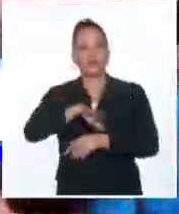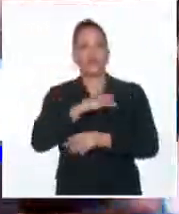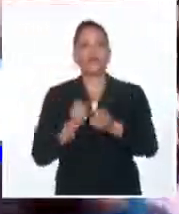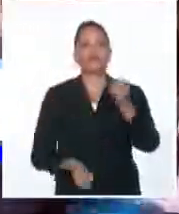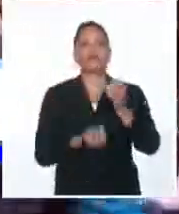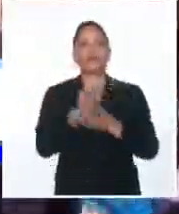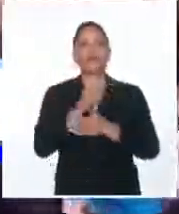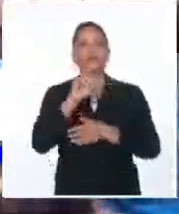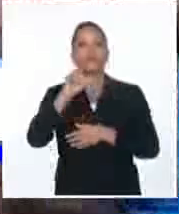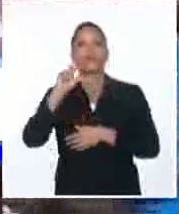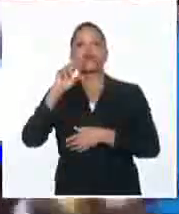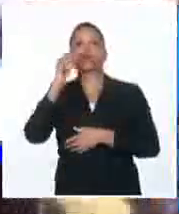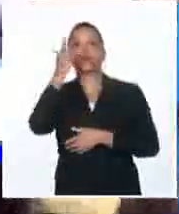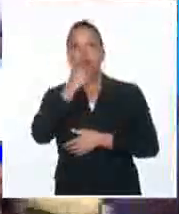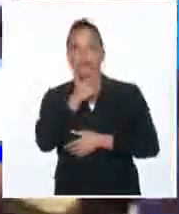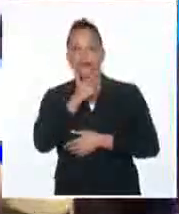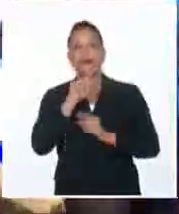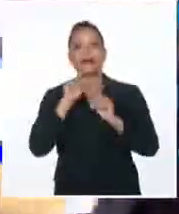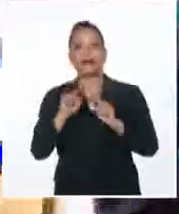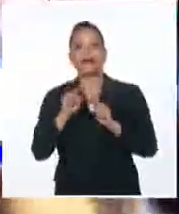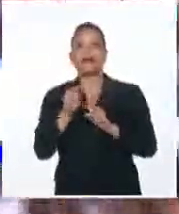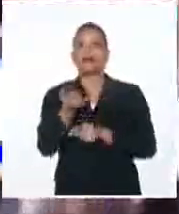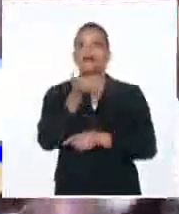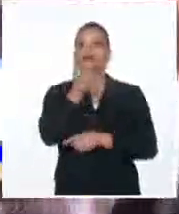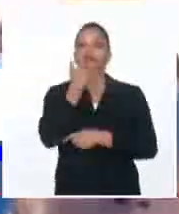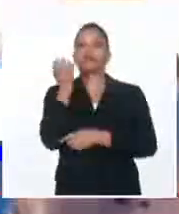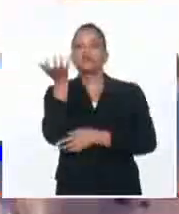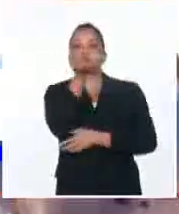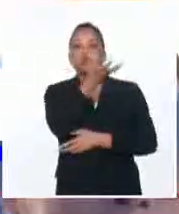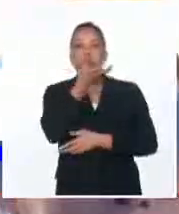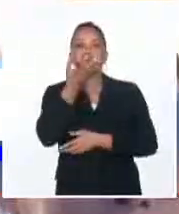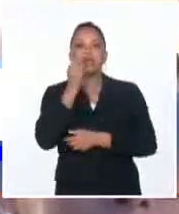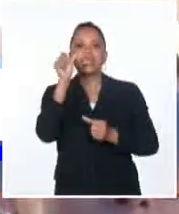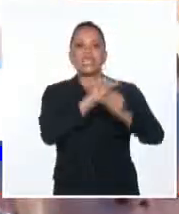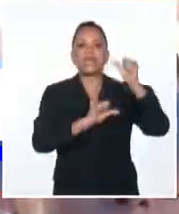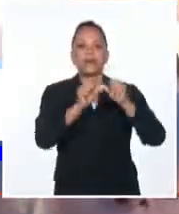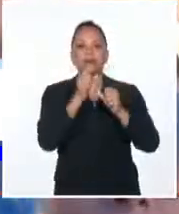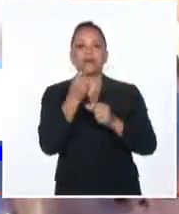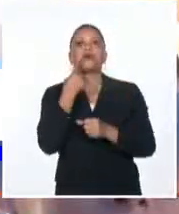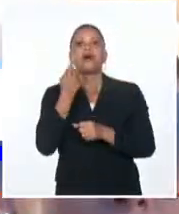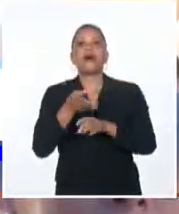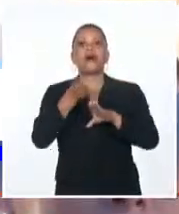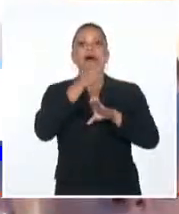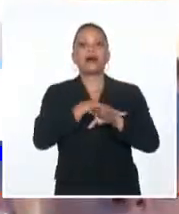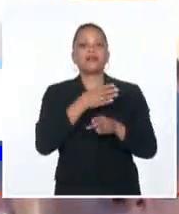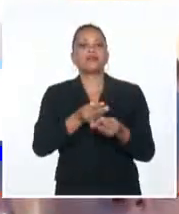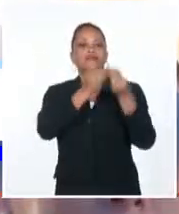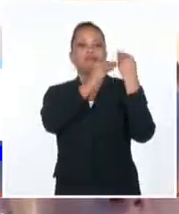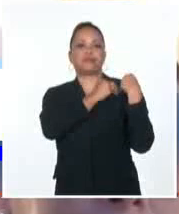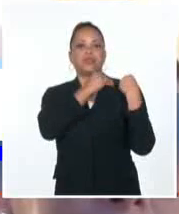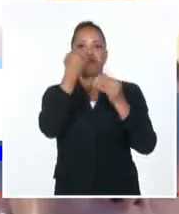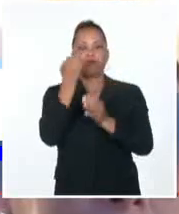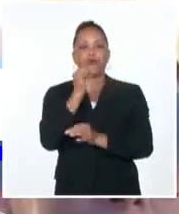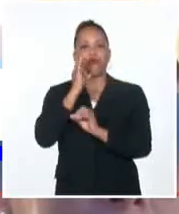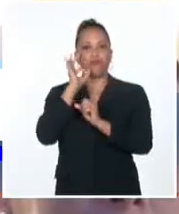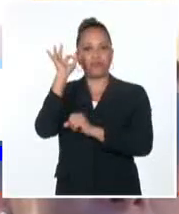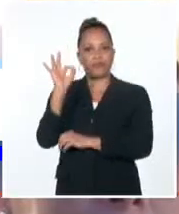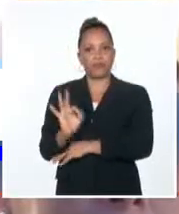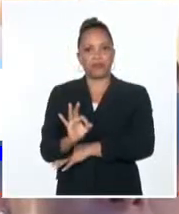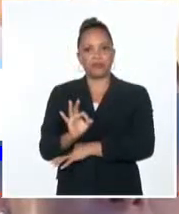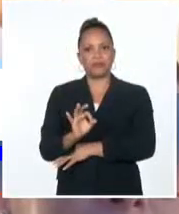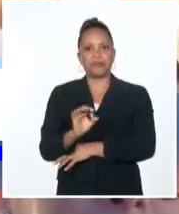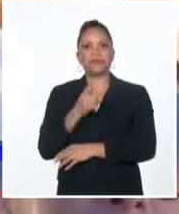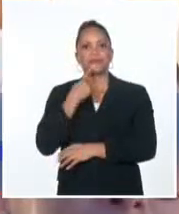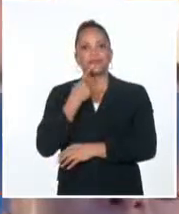por Rafael Correa, sufrió los efectos de la sustancia química antes de inscribir su postulación de manera oficial. Luisa González, quien recibió